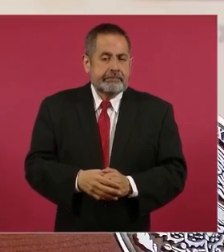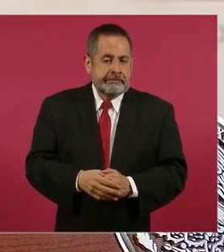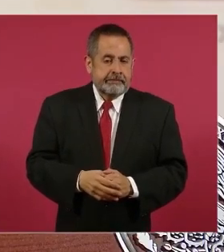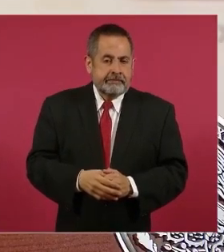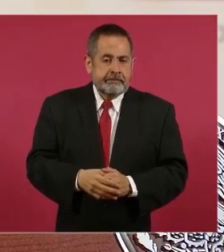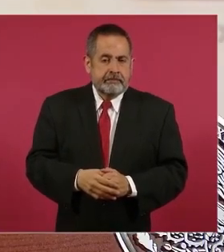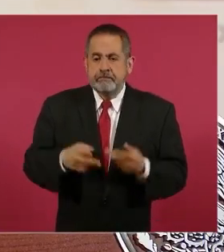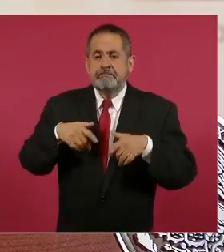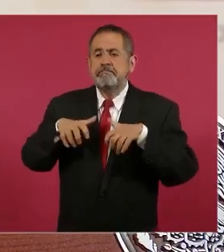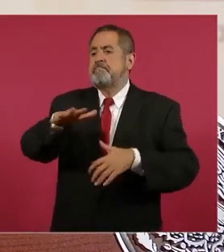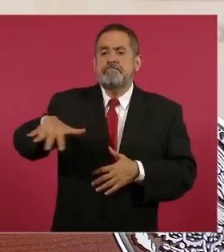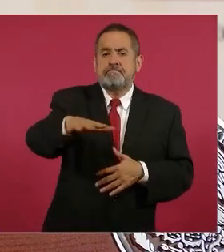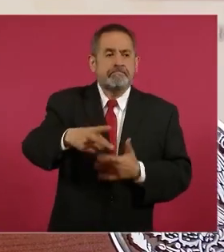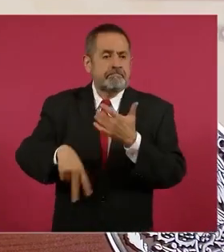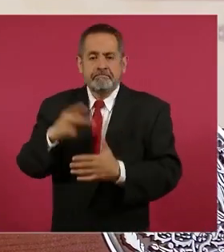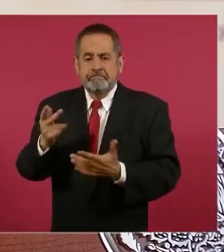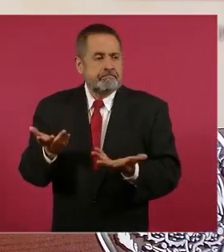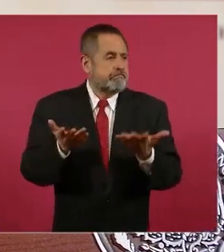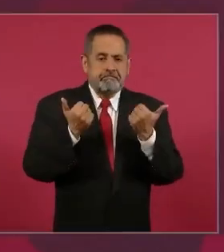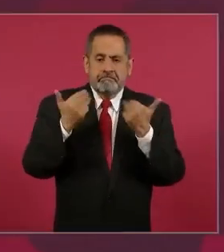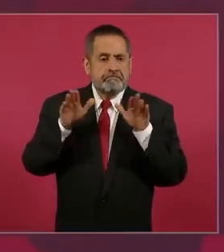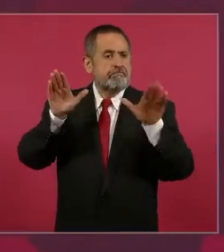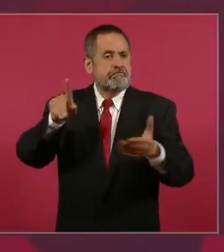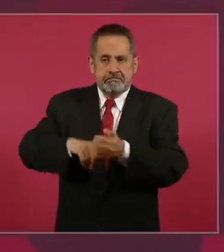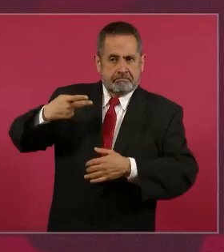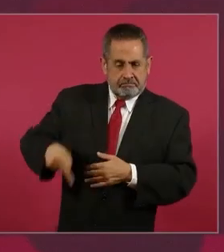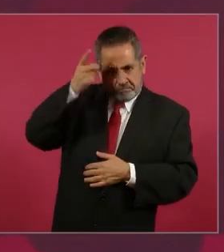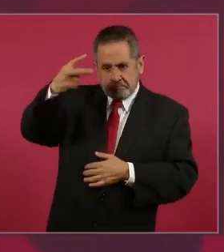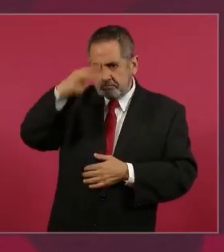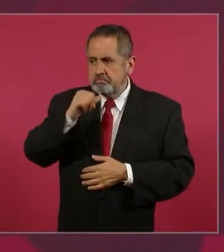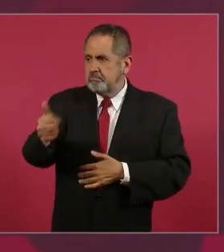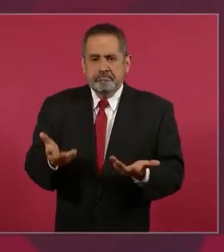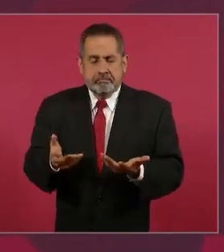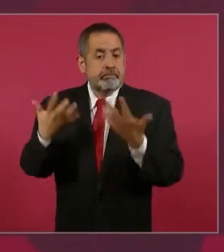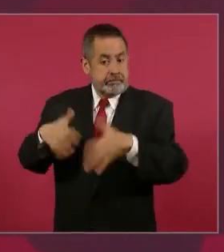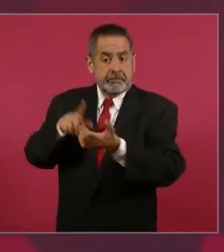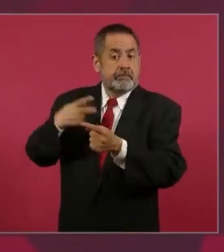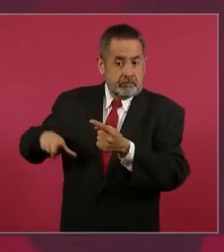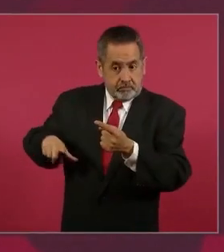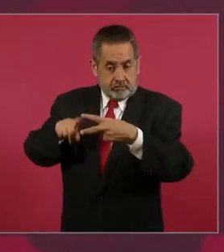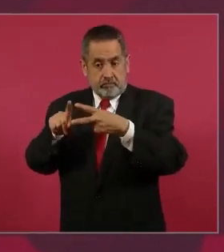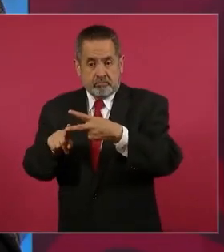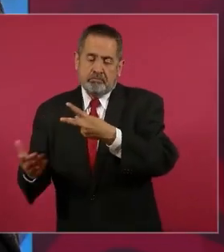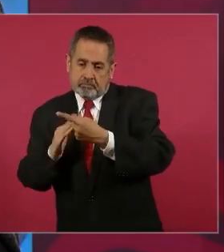el pueblo se quedó sin sus líneas aéreas porque eran empresas públicas